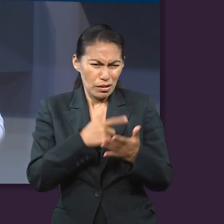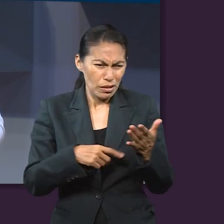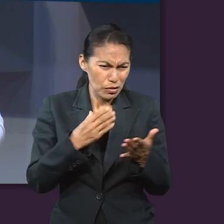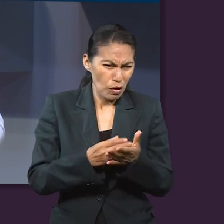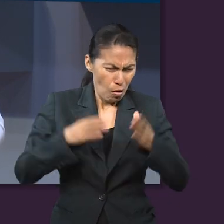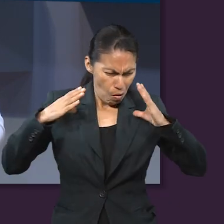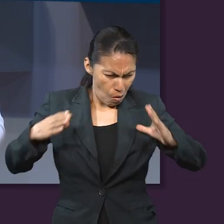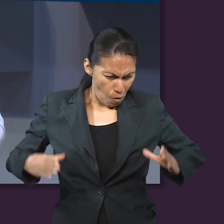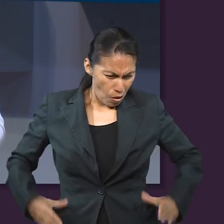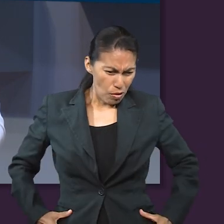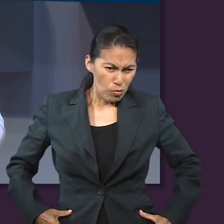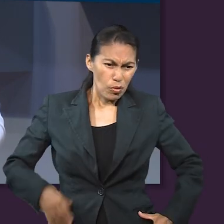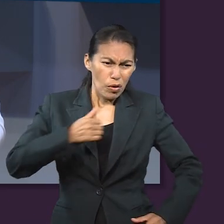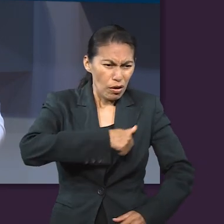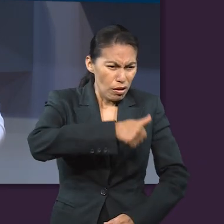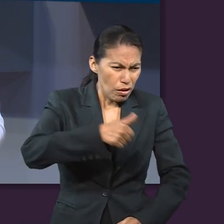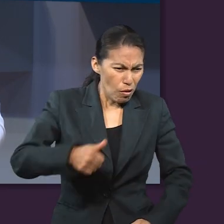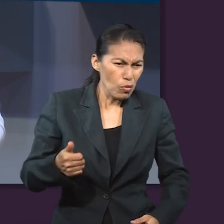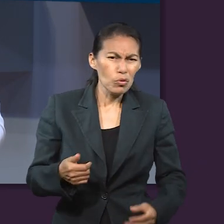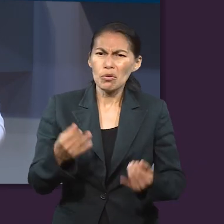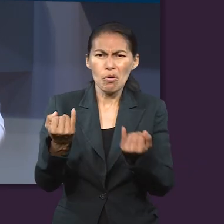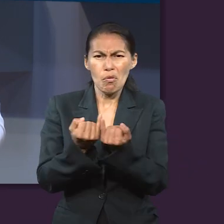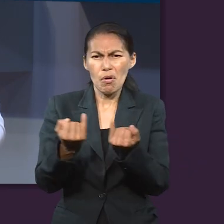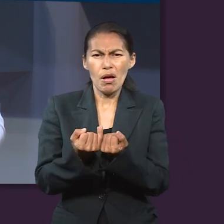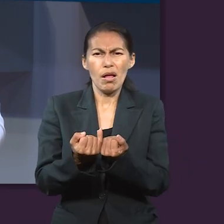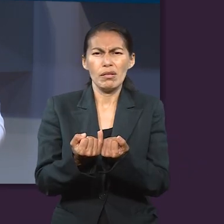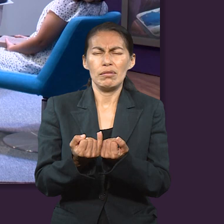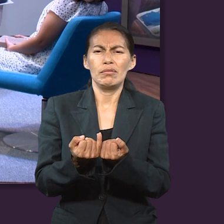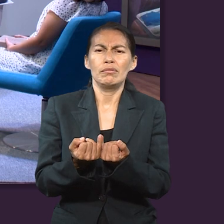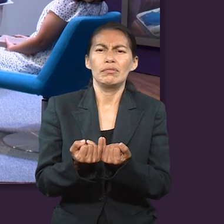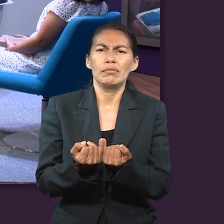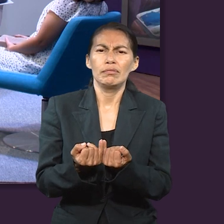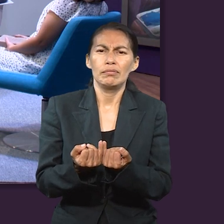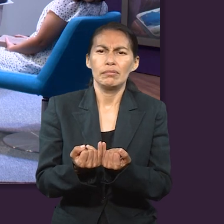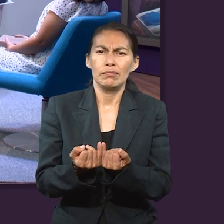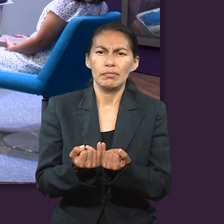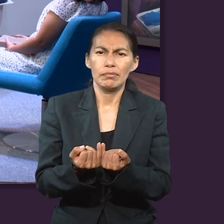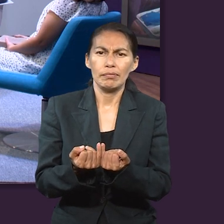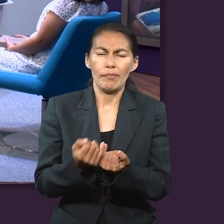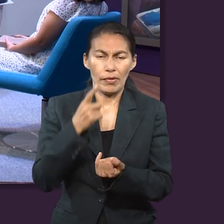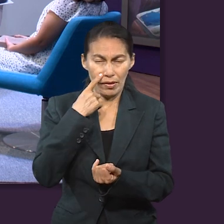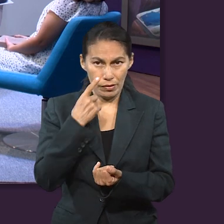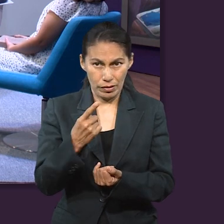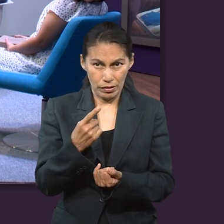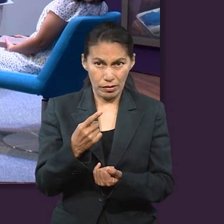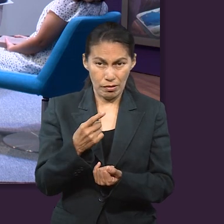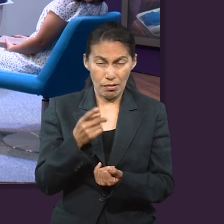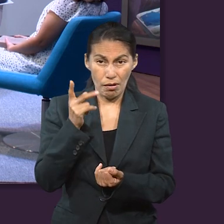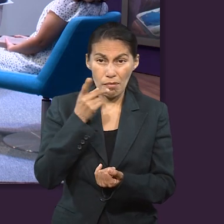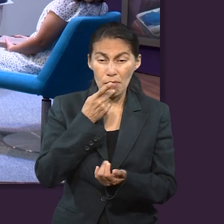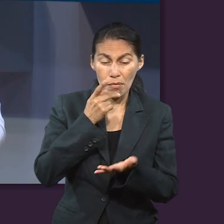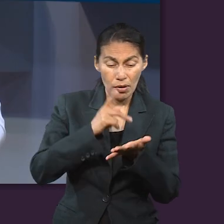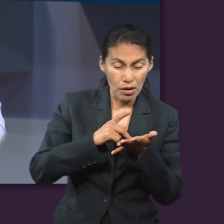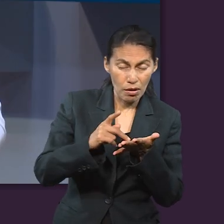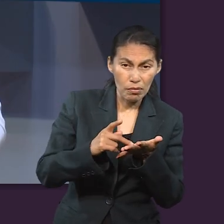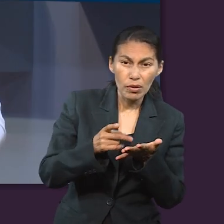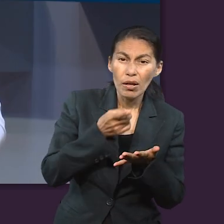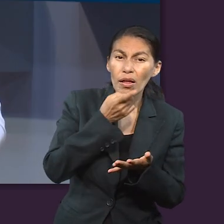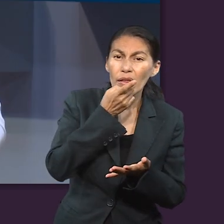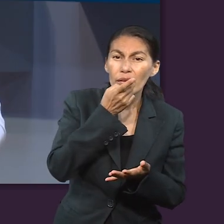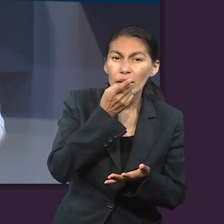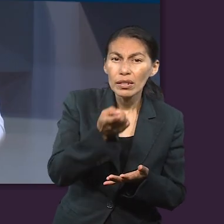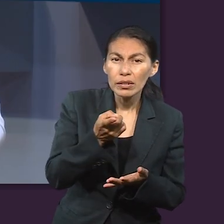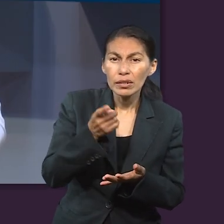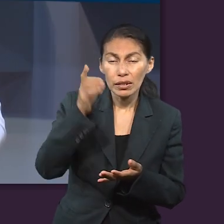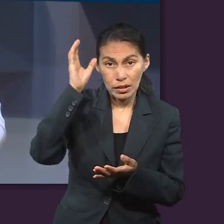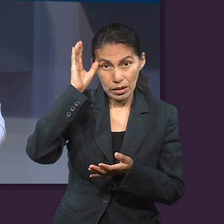Y me gustaría que contestáramos la pregunta, ¿qué dice Pablo que debe suceder antes